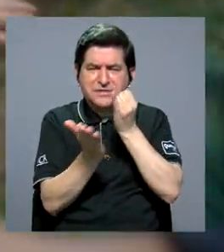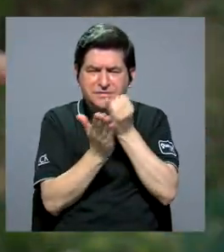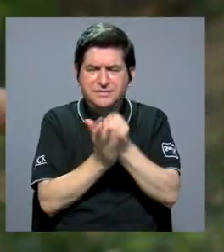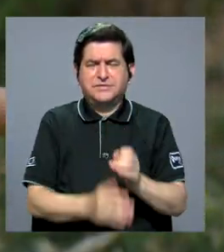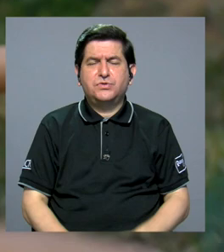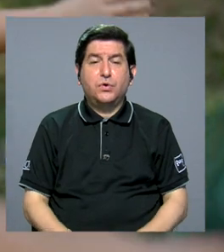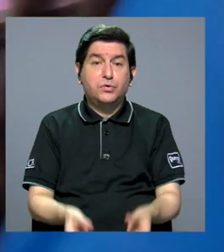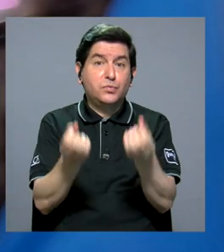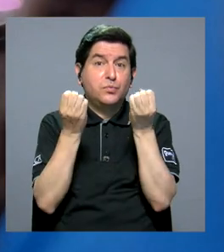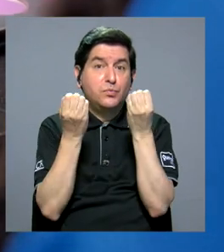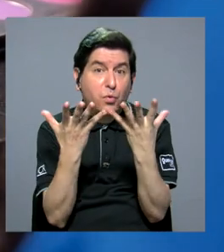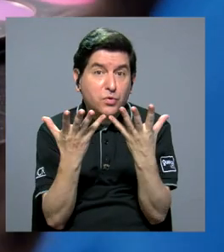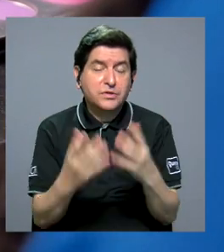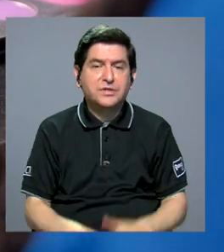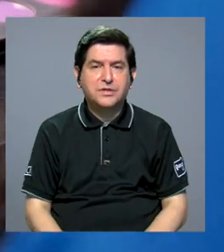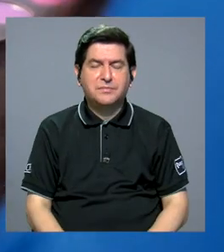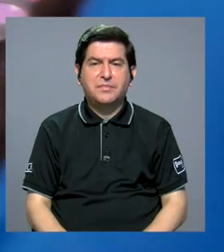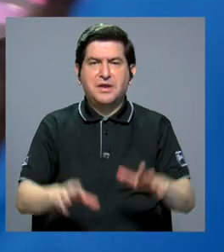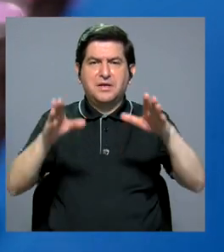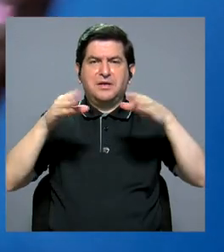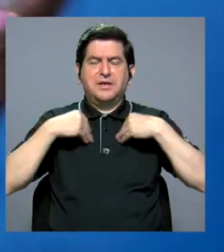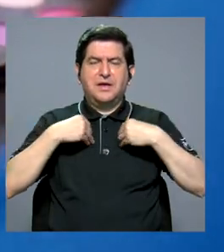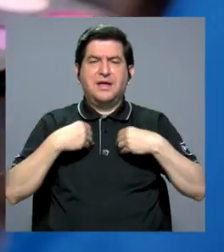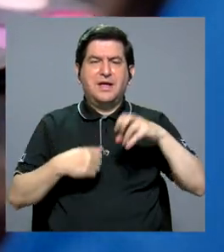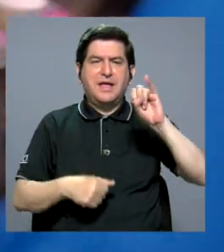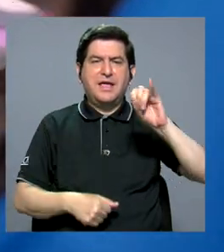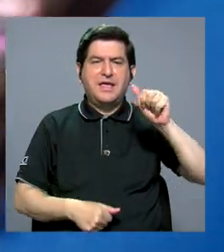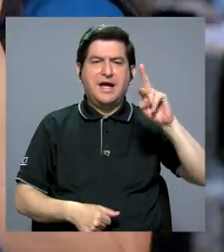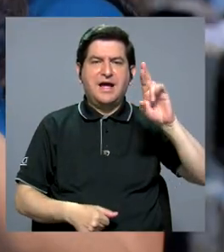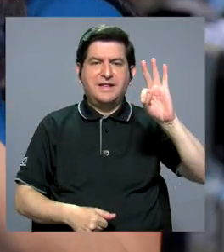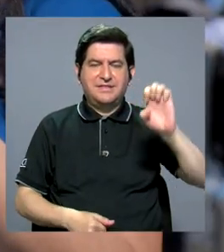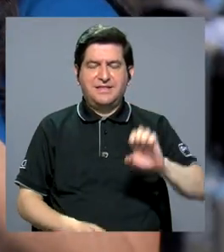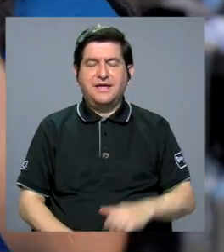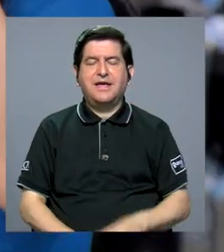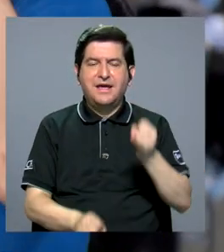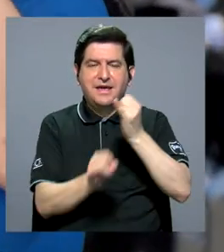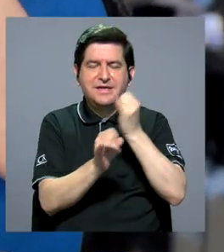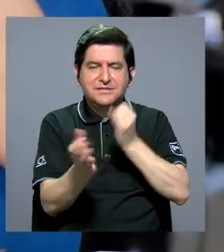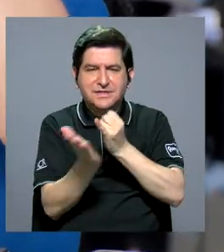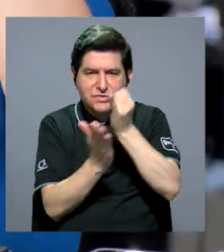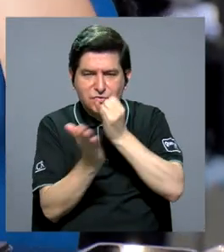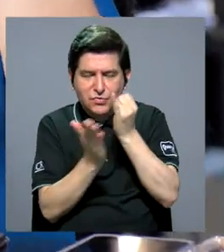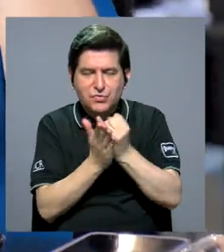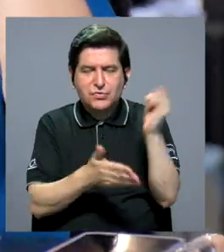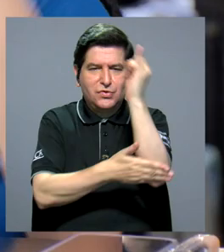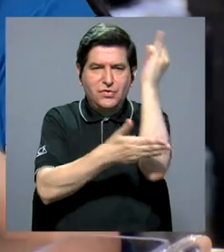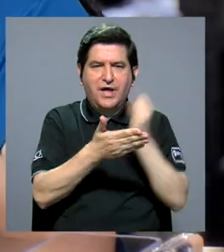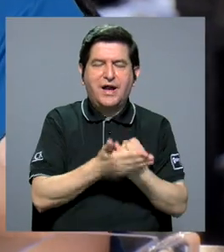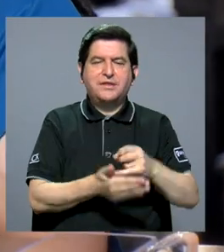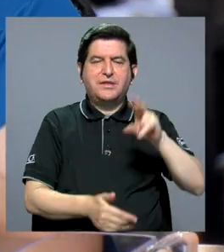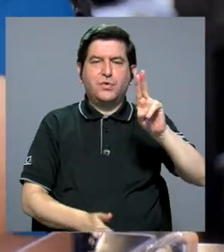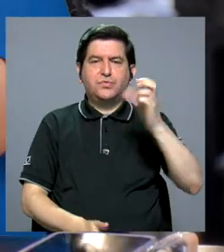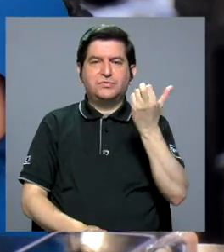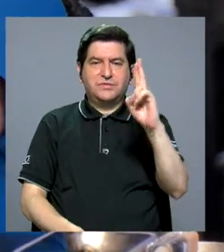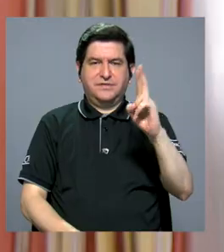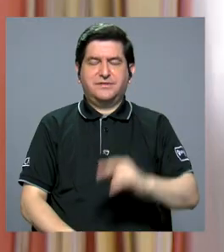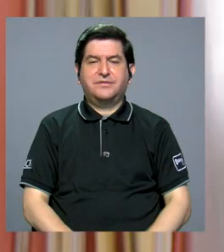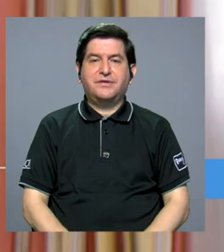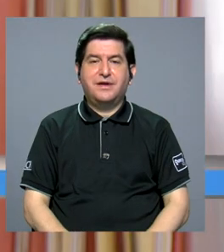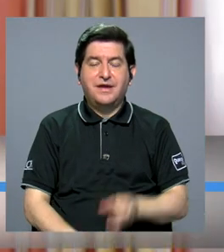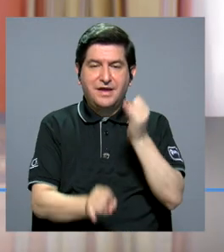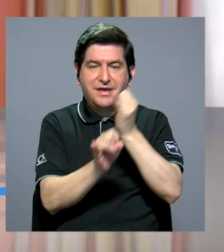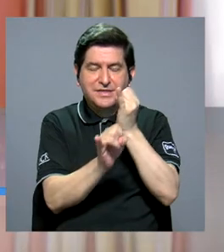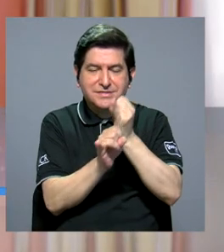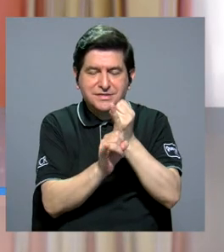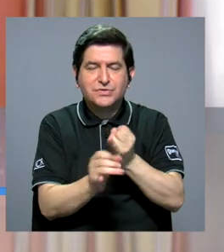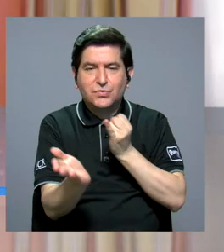Muchos de ellos los ha acogido el IARTE, el Instituto de Investigación en Arte de la Universidad de Costa Rica. El Instituto